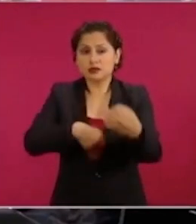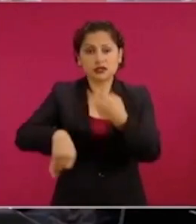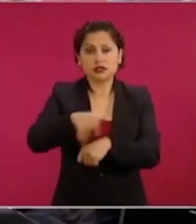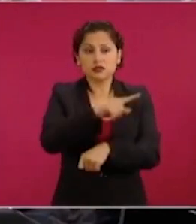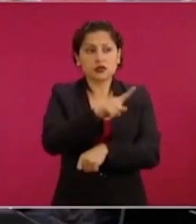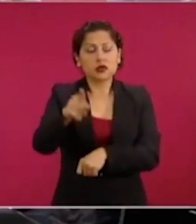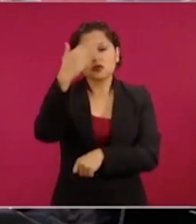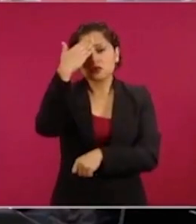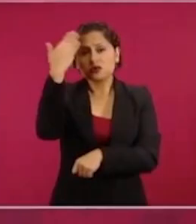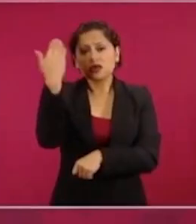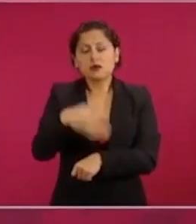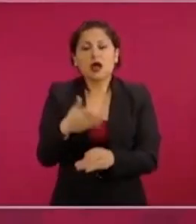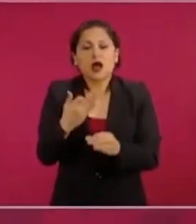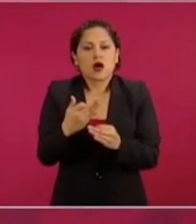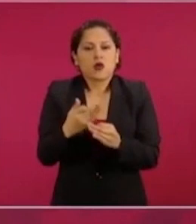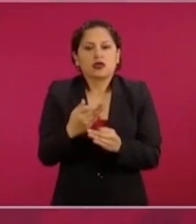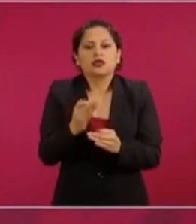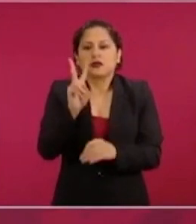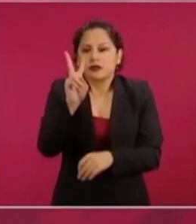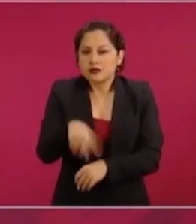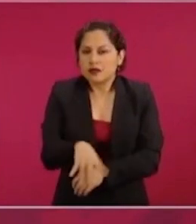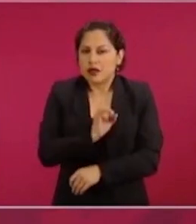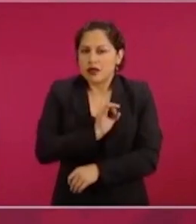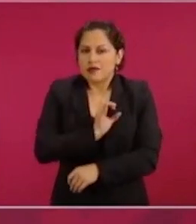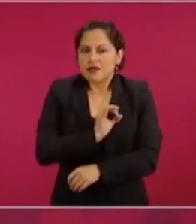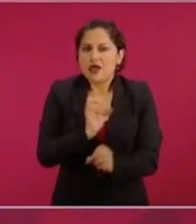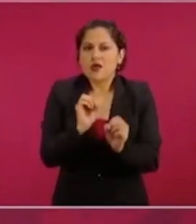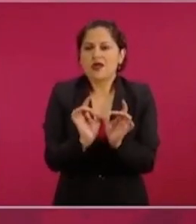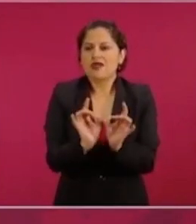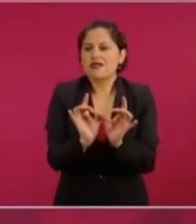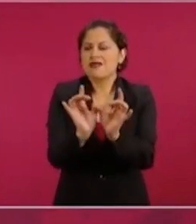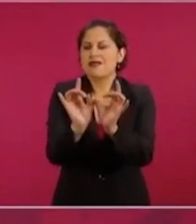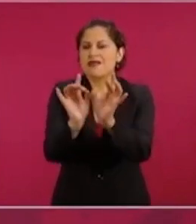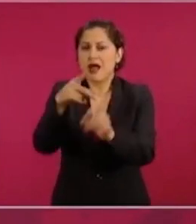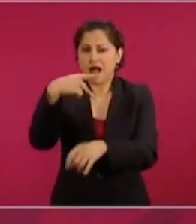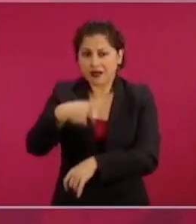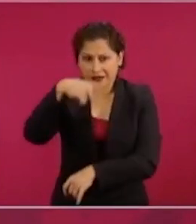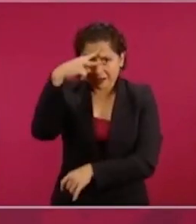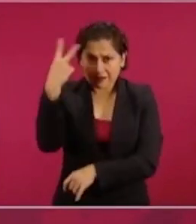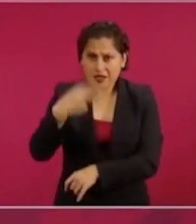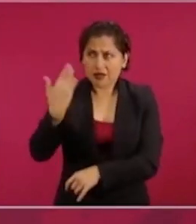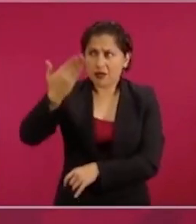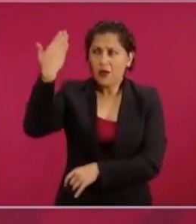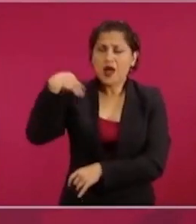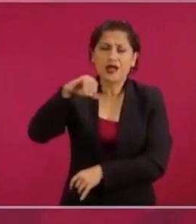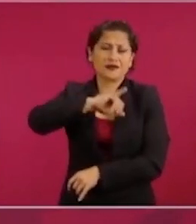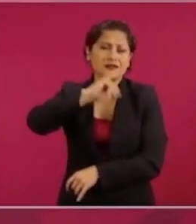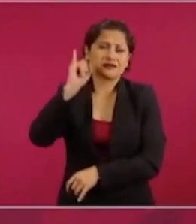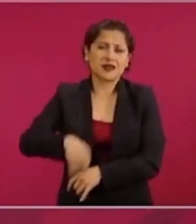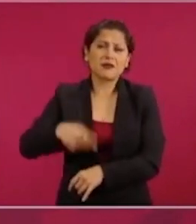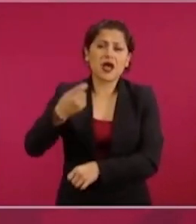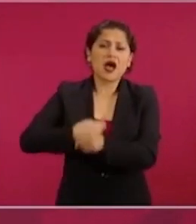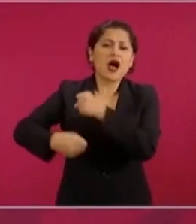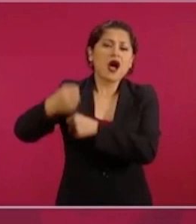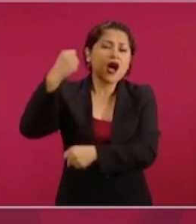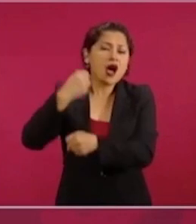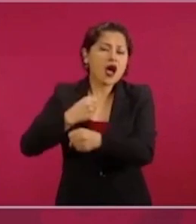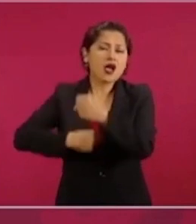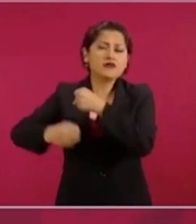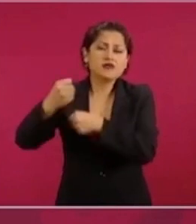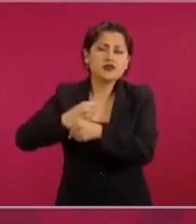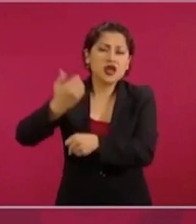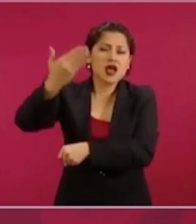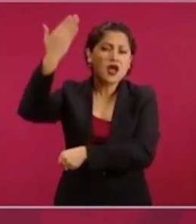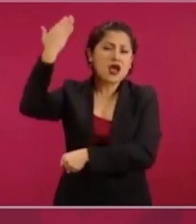situaciones de miedo, situaciones extraordinarias que no había vivido nuestro país en muchos, muchos años. entonces